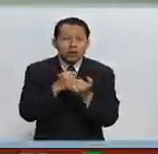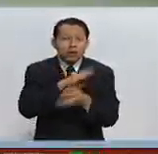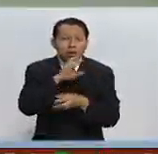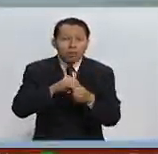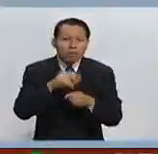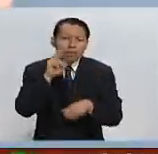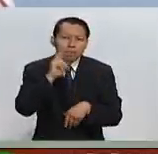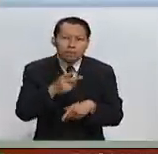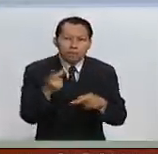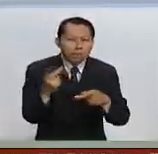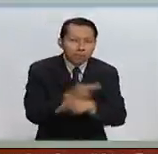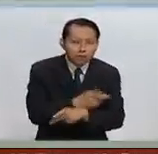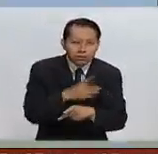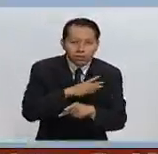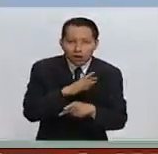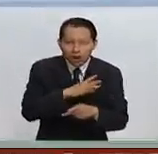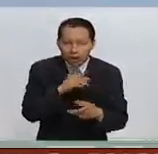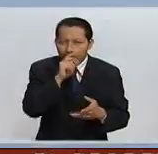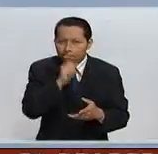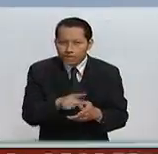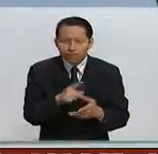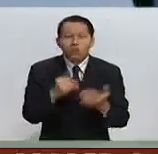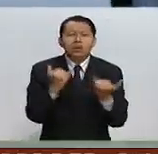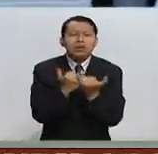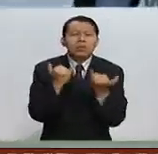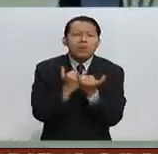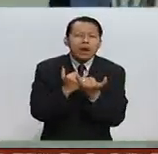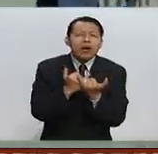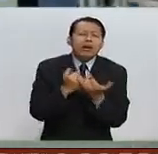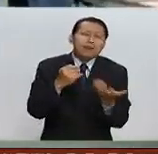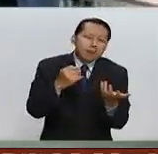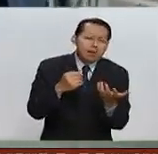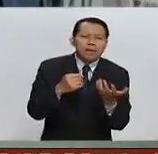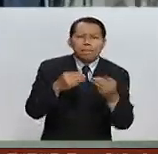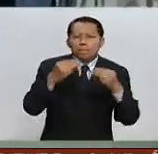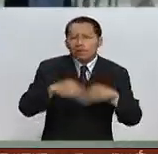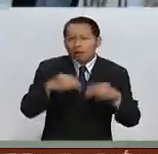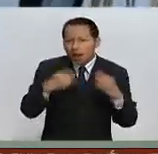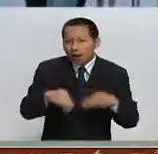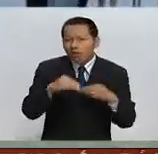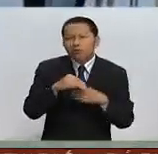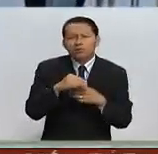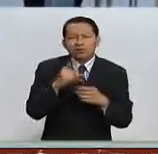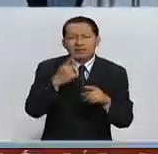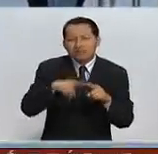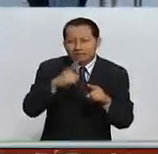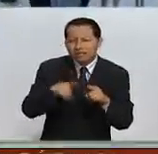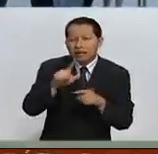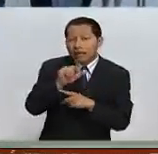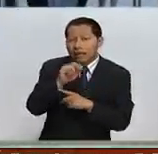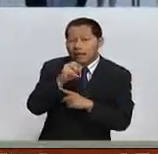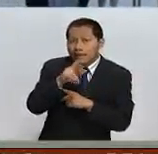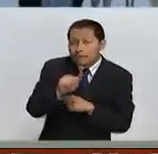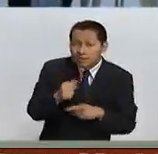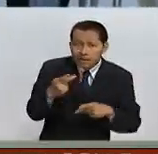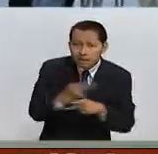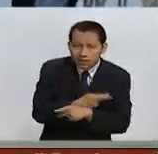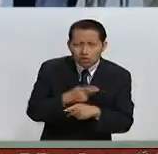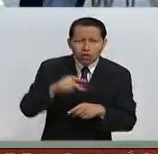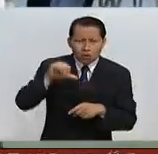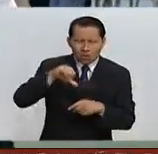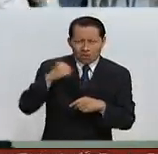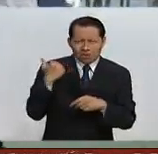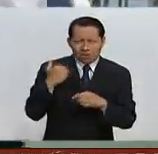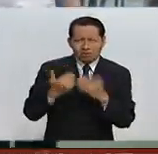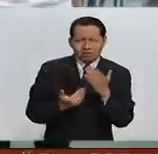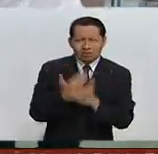de los resultados, de la reacción de los mercados, de la reacción de la Libra. También hoy en la mañana, como lo mencionaban muy bien